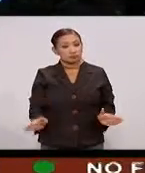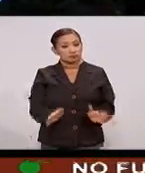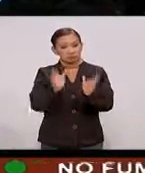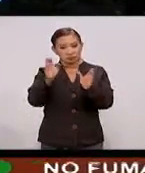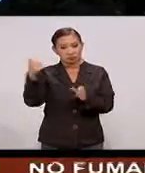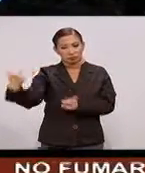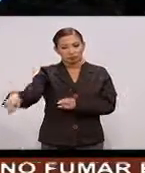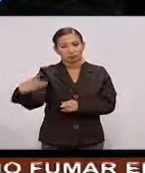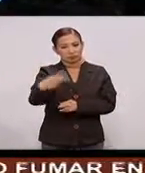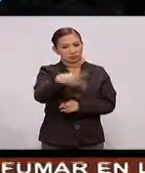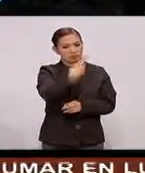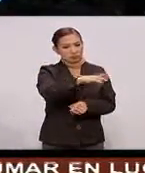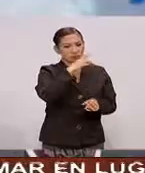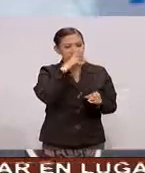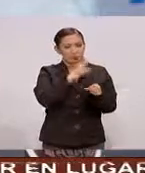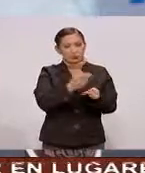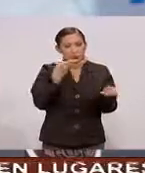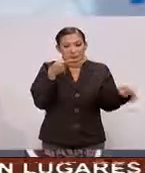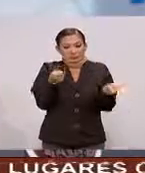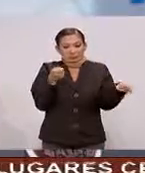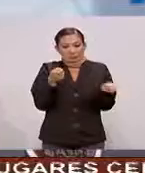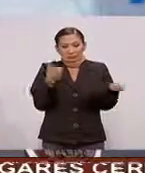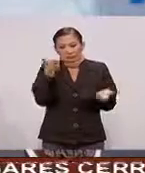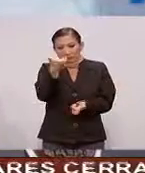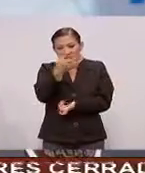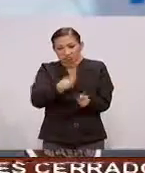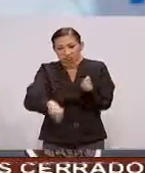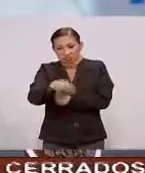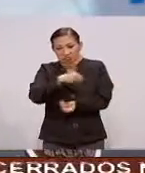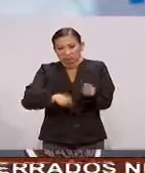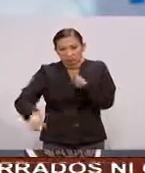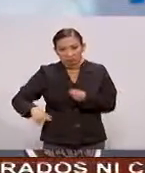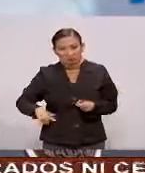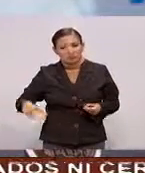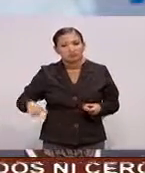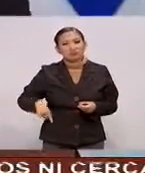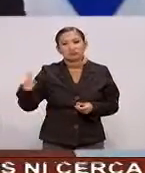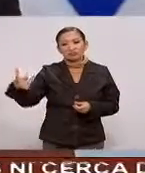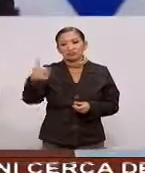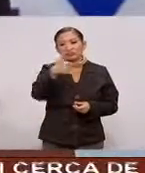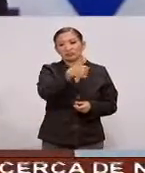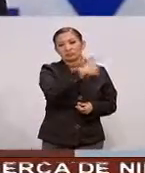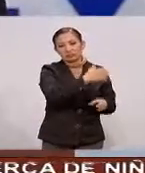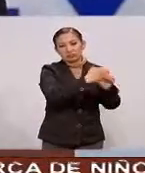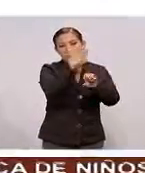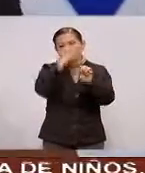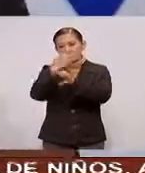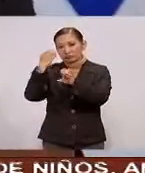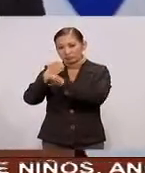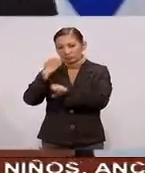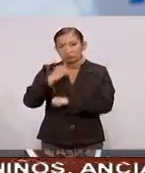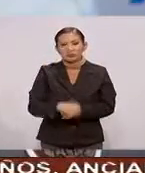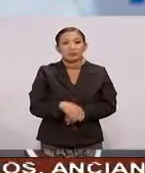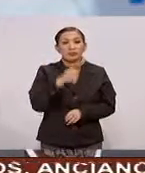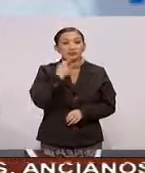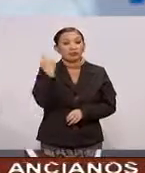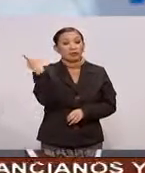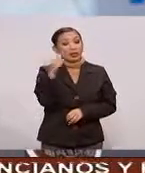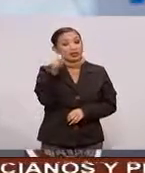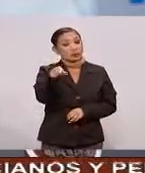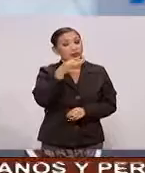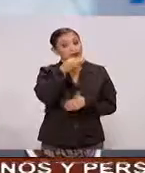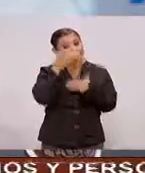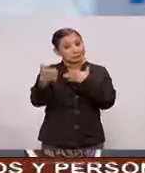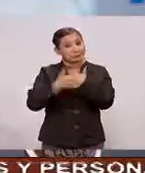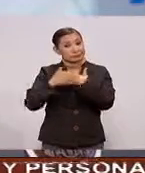responsabilidad En el manejo De las finanzas públicas En los gobiernos locales Que envía Una